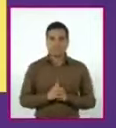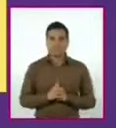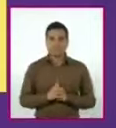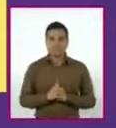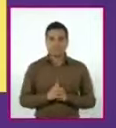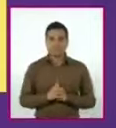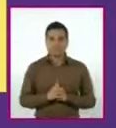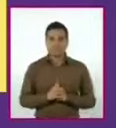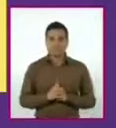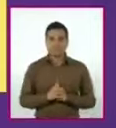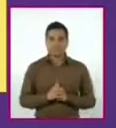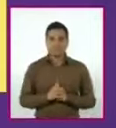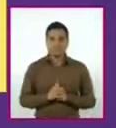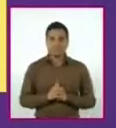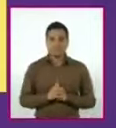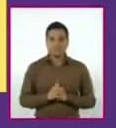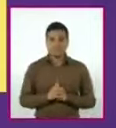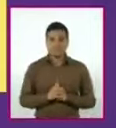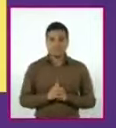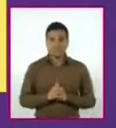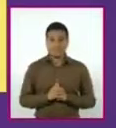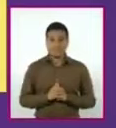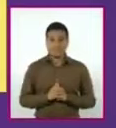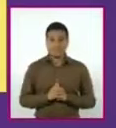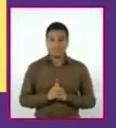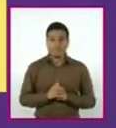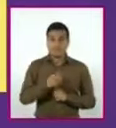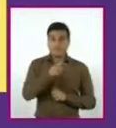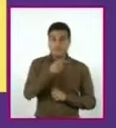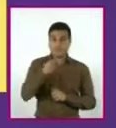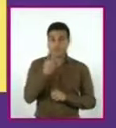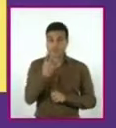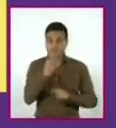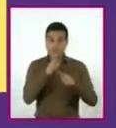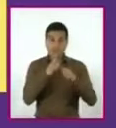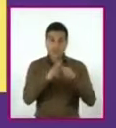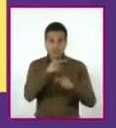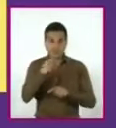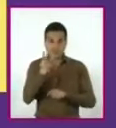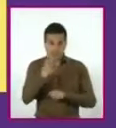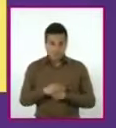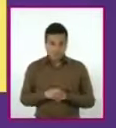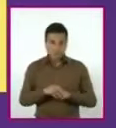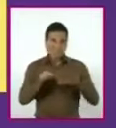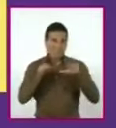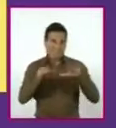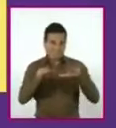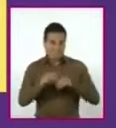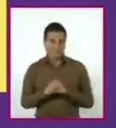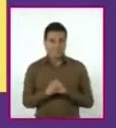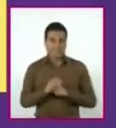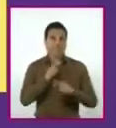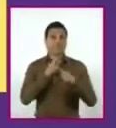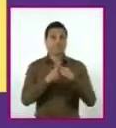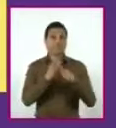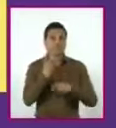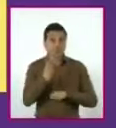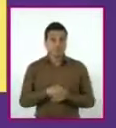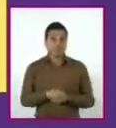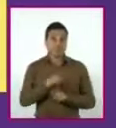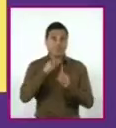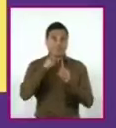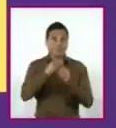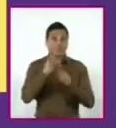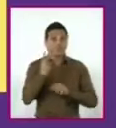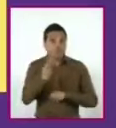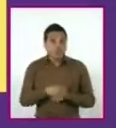Si elevamos el menos 4 al cuadrado nos da 16 por 2 más 2